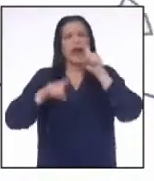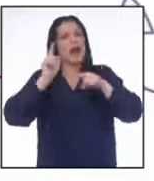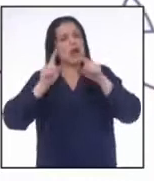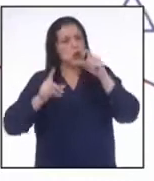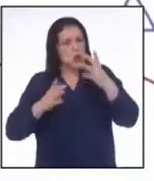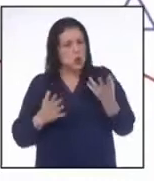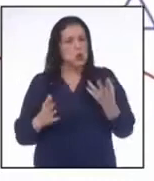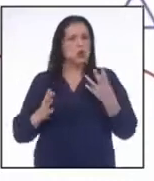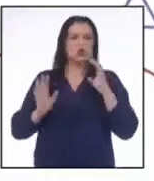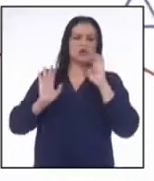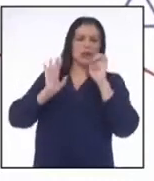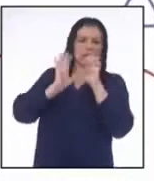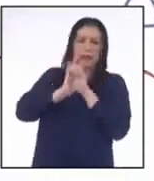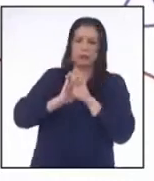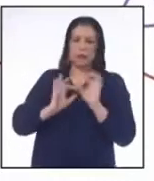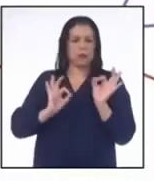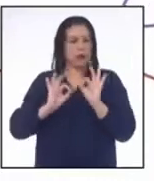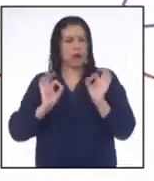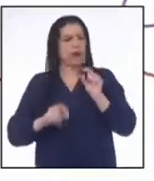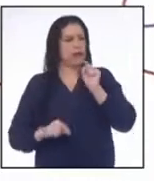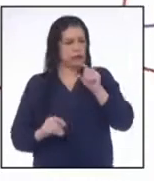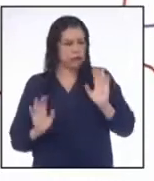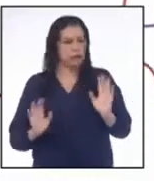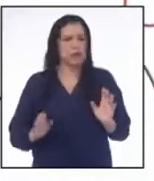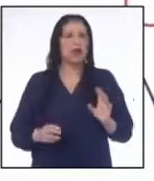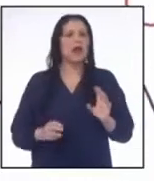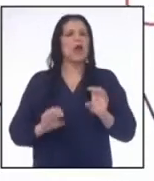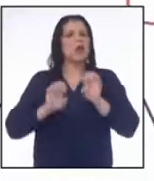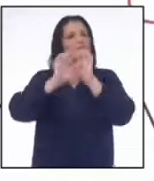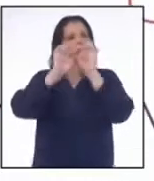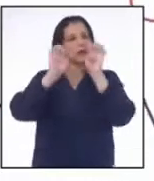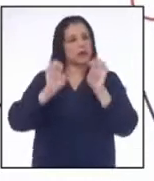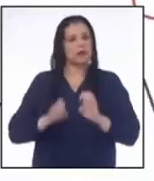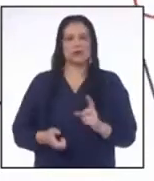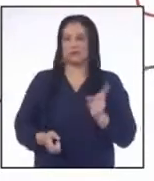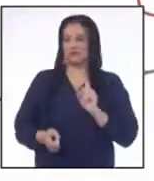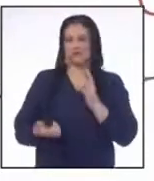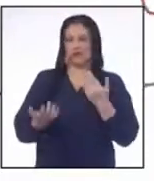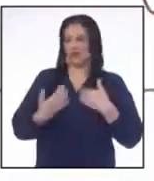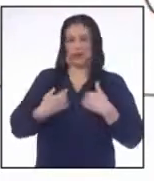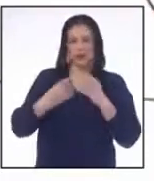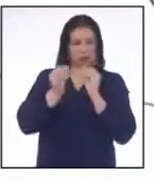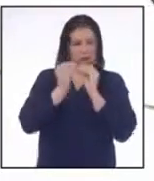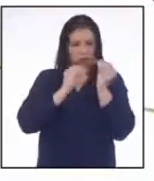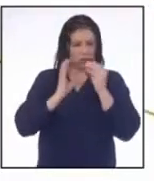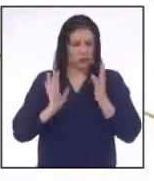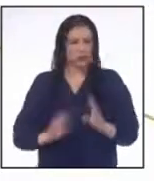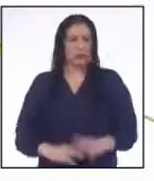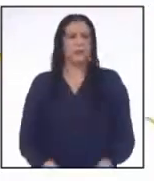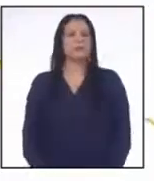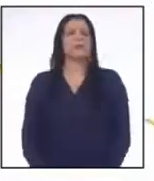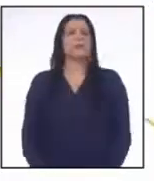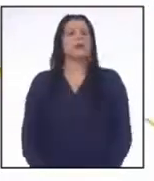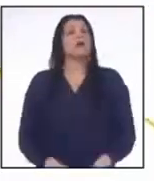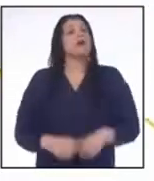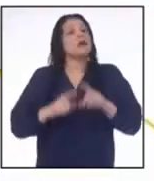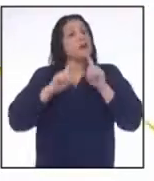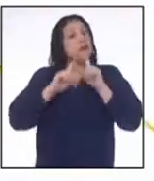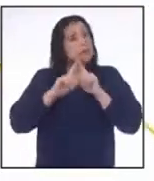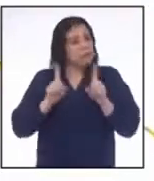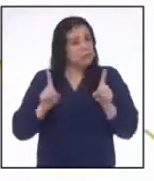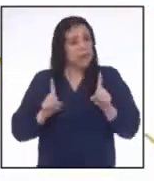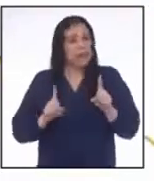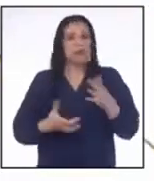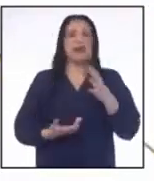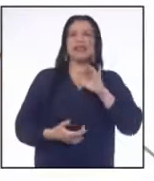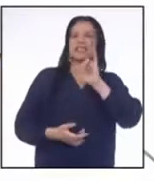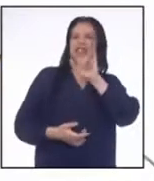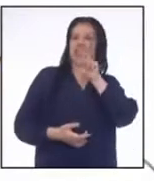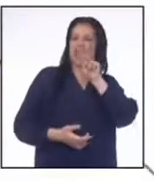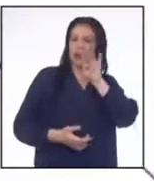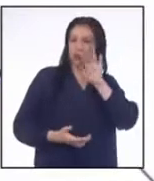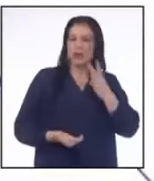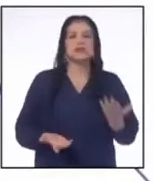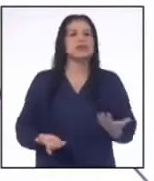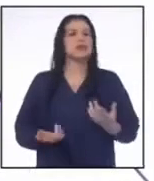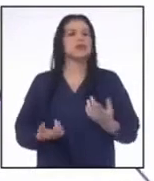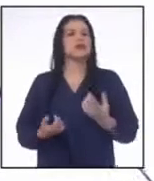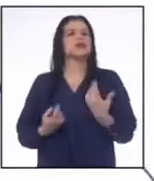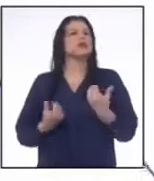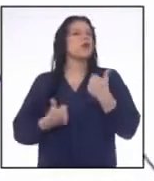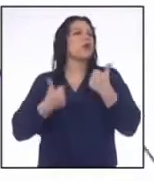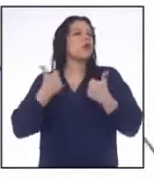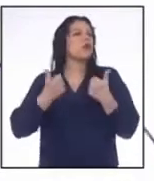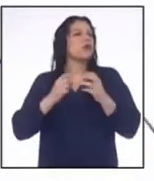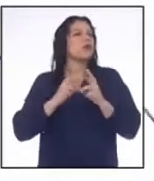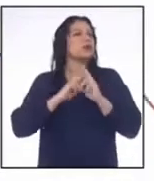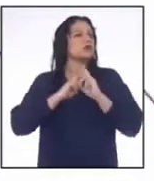casos por ningún punto Cuando la ecuación no tiene solución Sin embargo, las inequaciones tienen